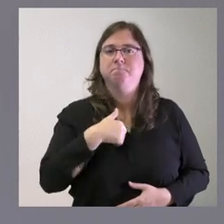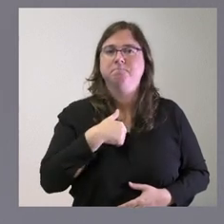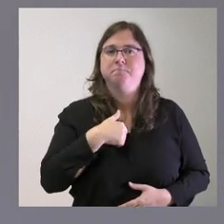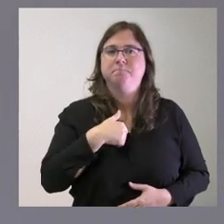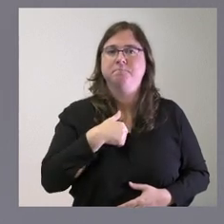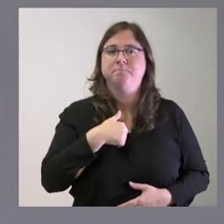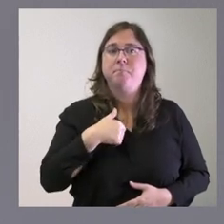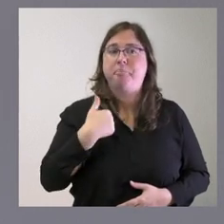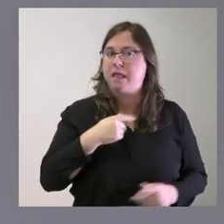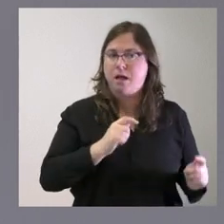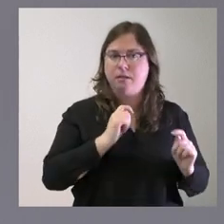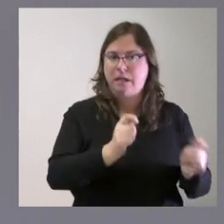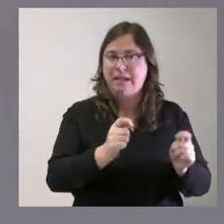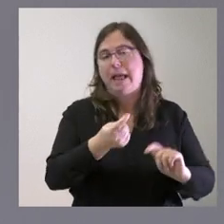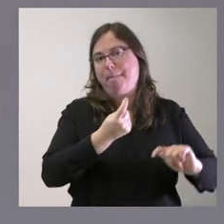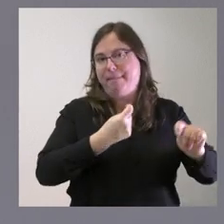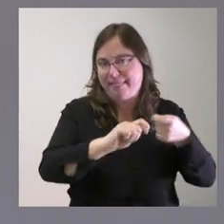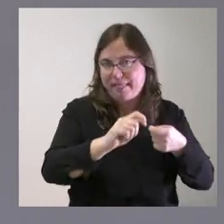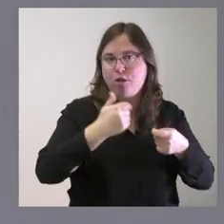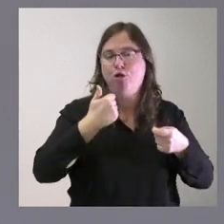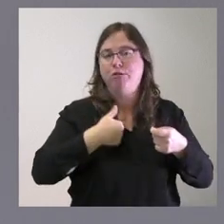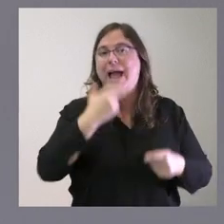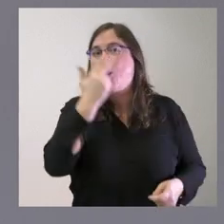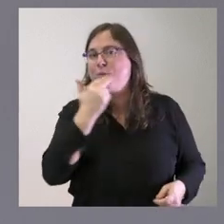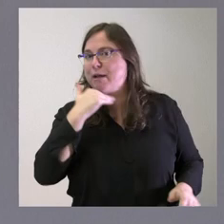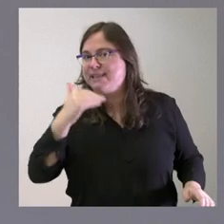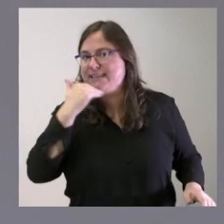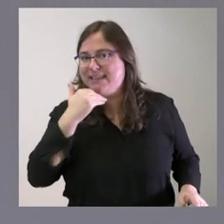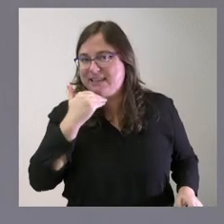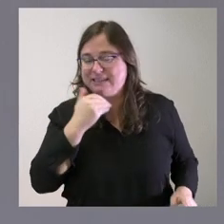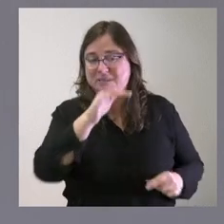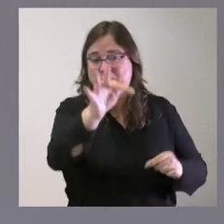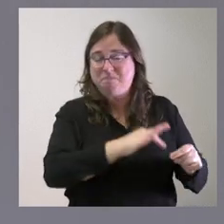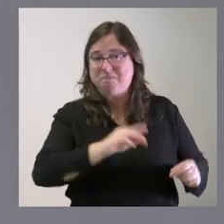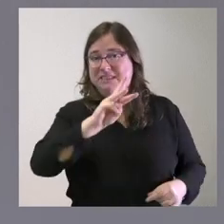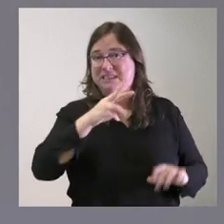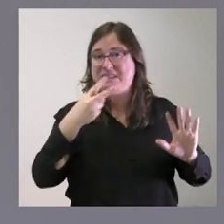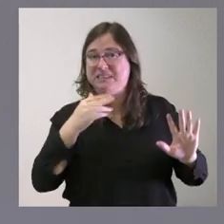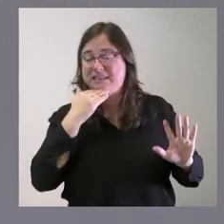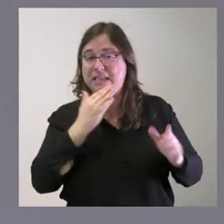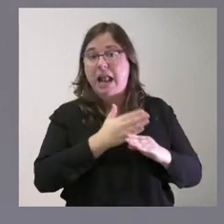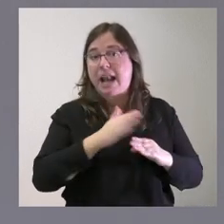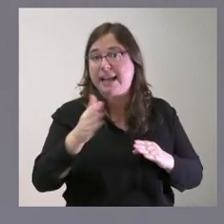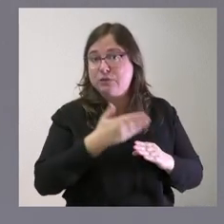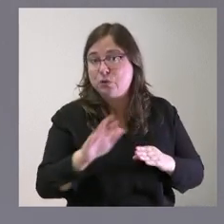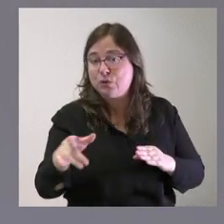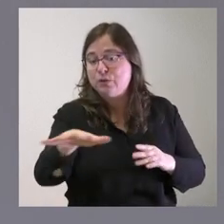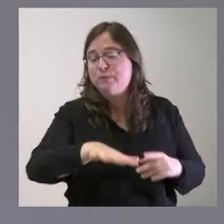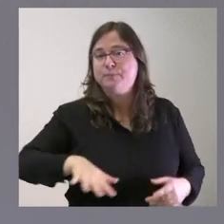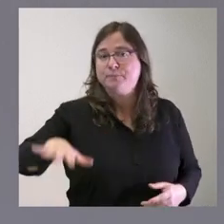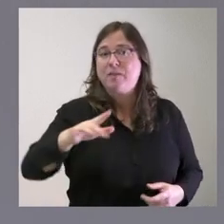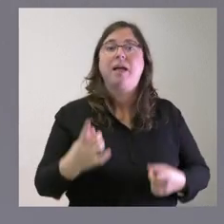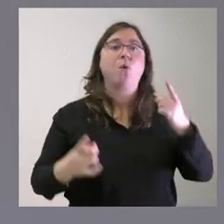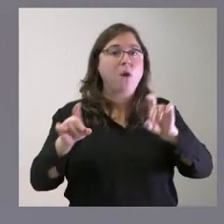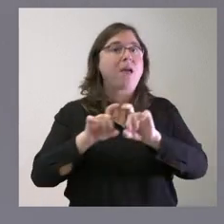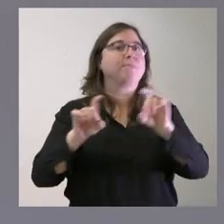pues adjudicado vendido casi comprometido hablamos de unas 37 hectáreas y el resto pues hay algunas